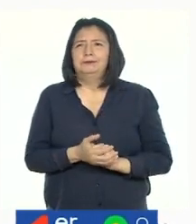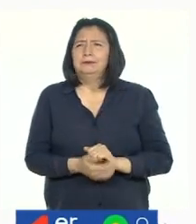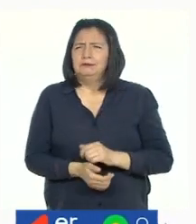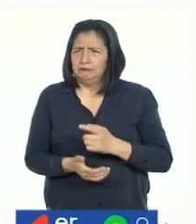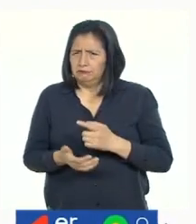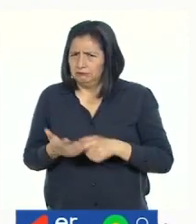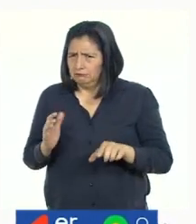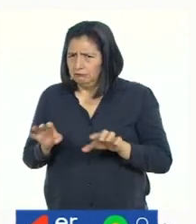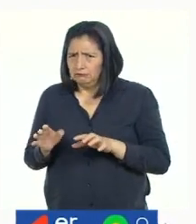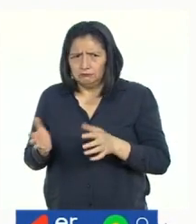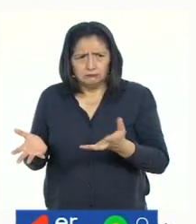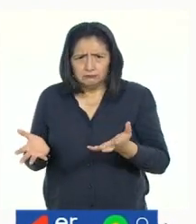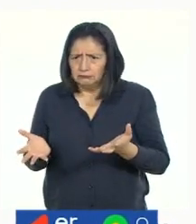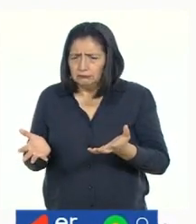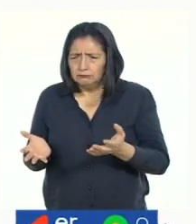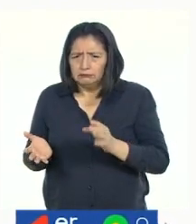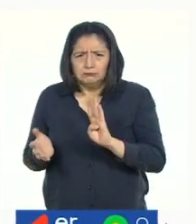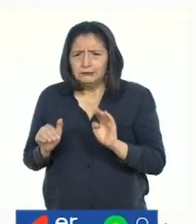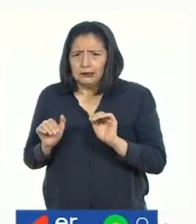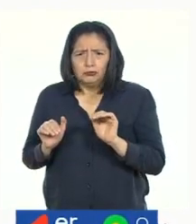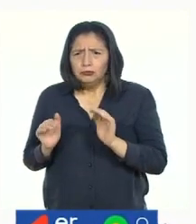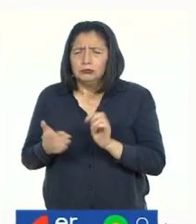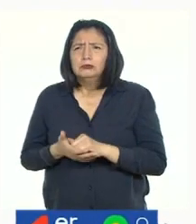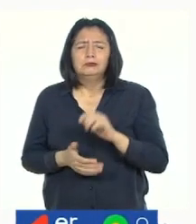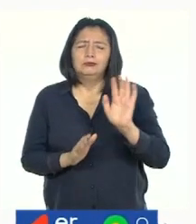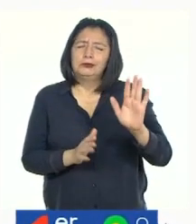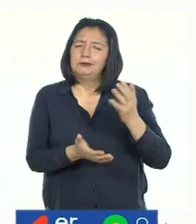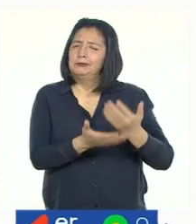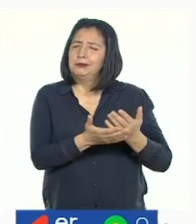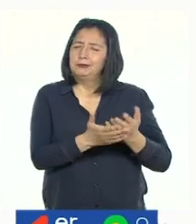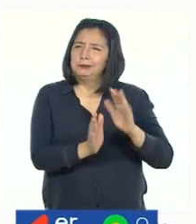¿Qué vas a hacer, Bartolo? ¡Un experimento!